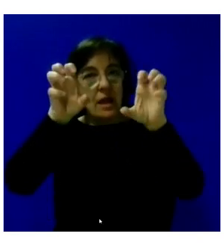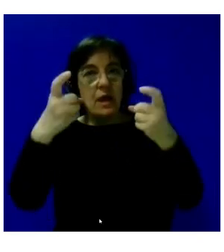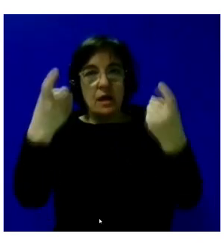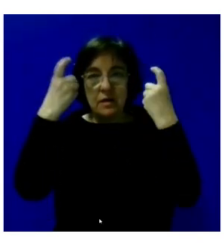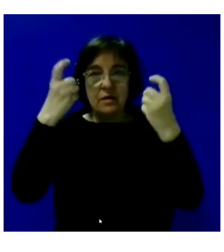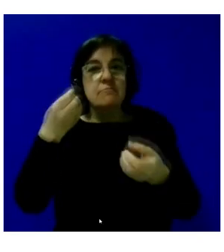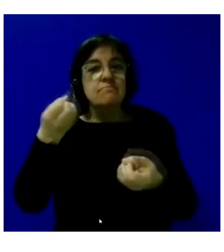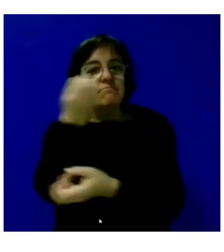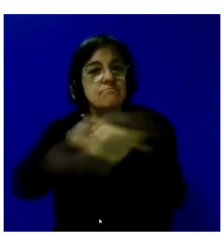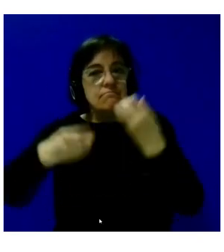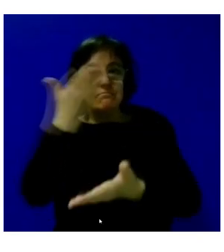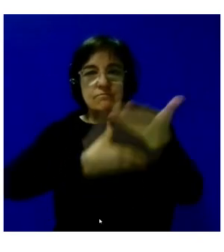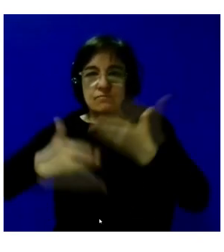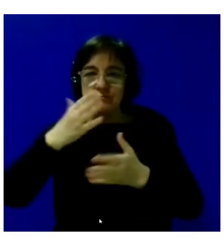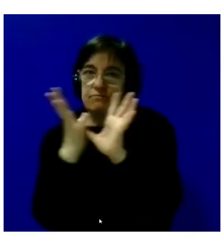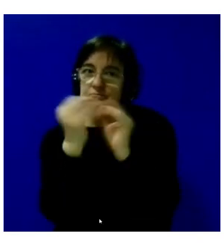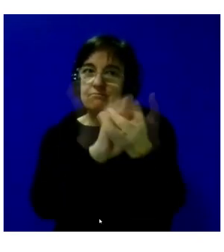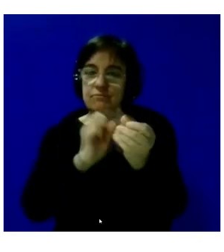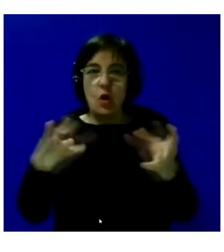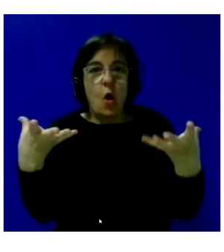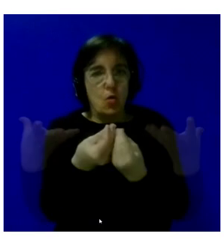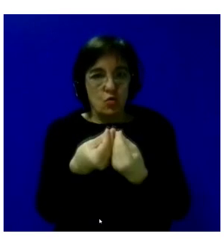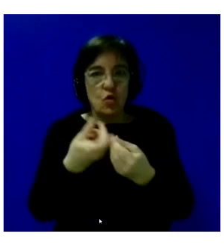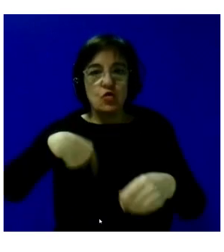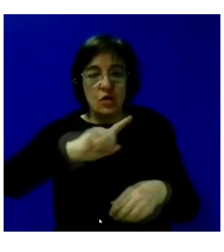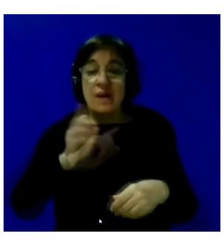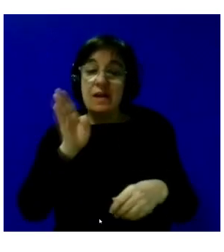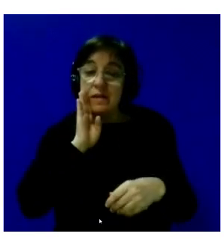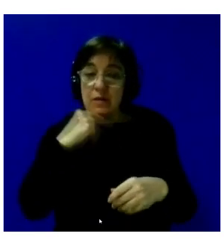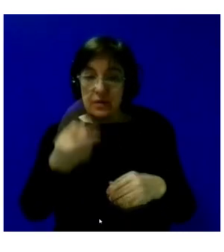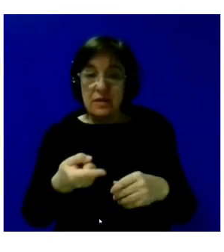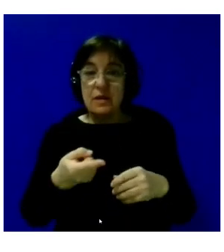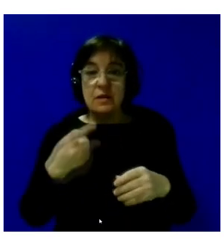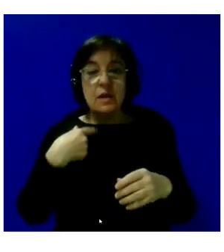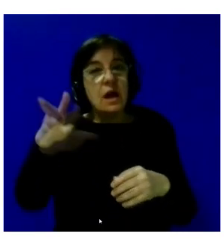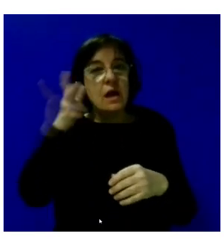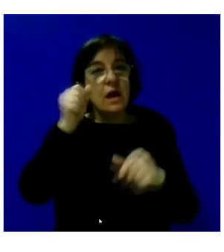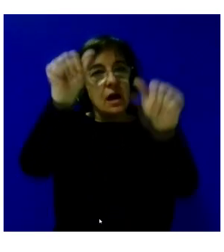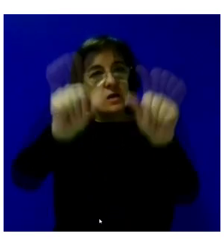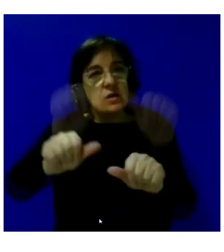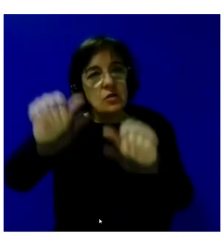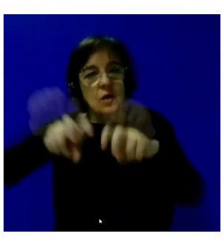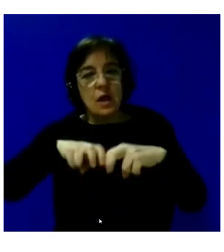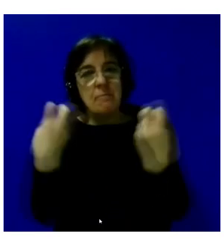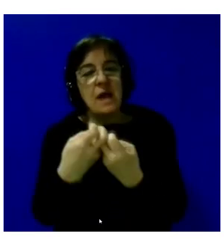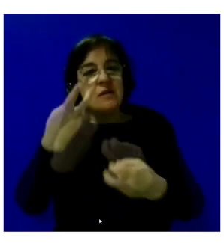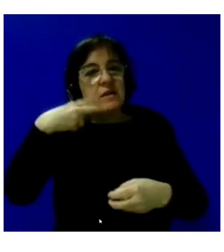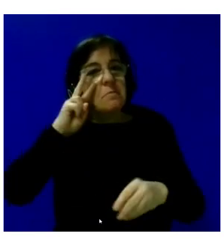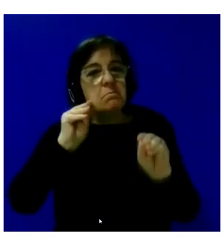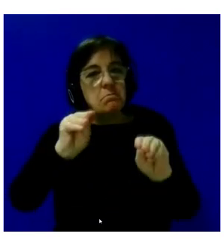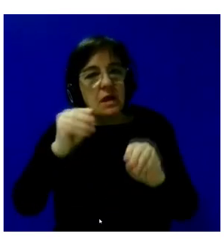generar colaboraciones y sinergias juntos y, como les decía, escuchar también una mesa de experiencias